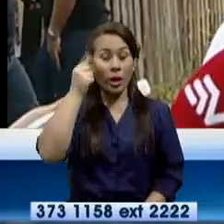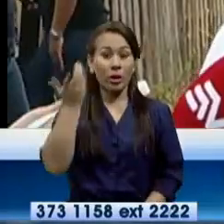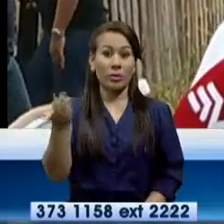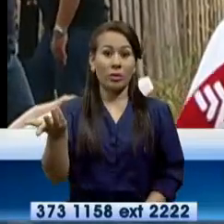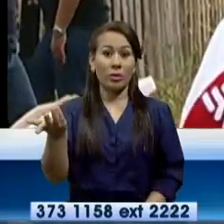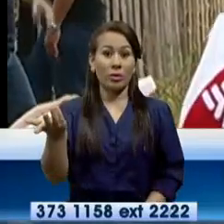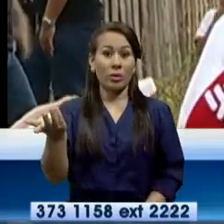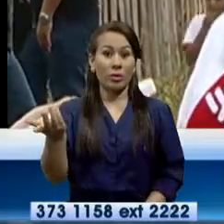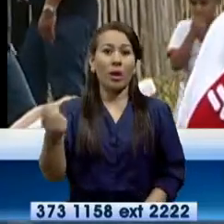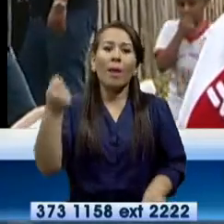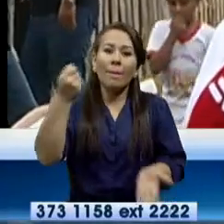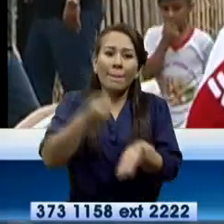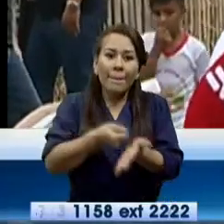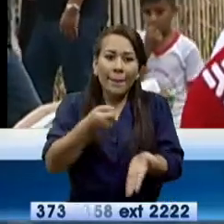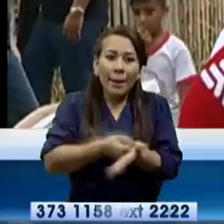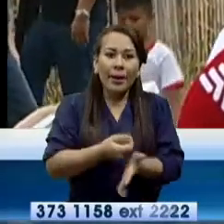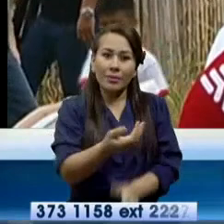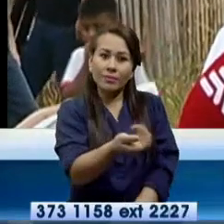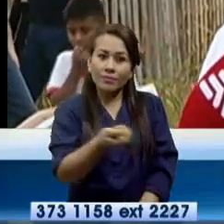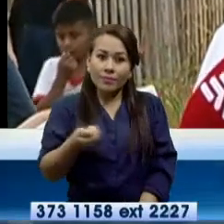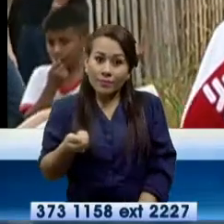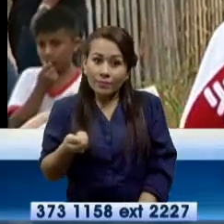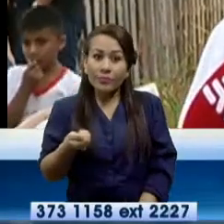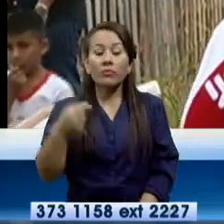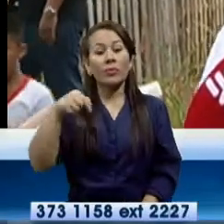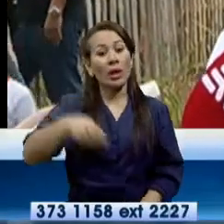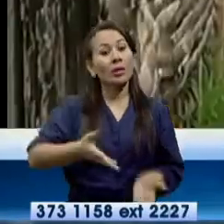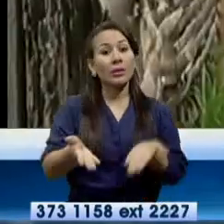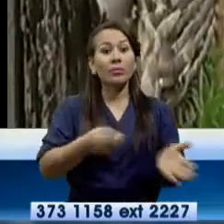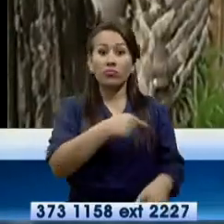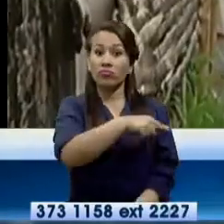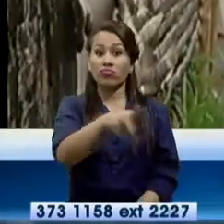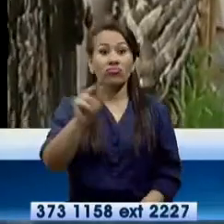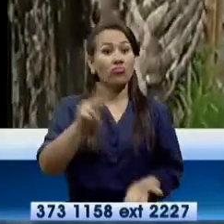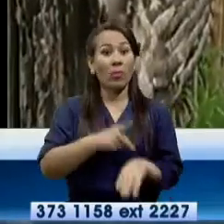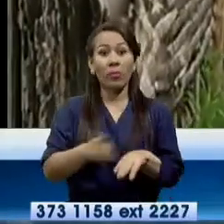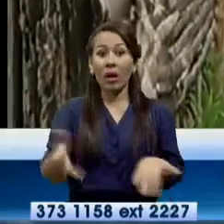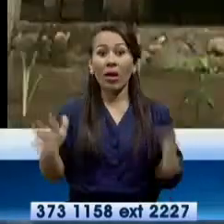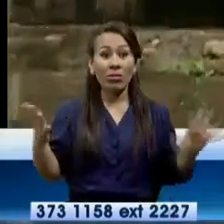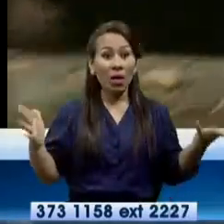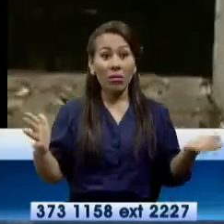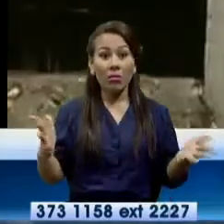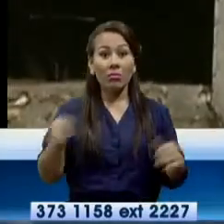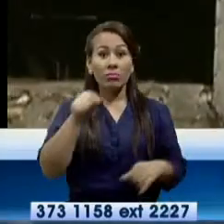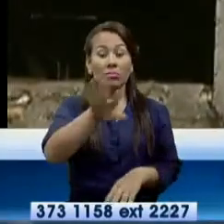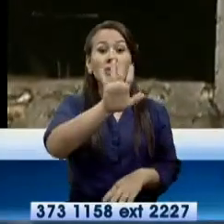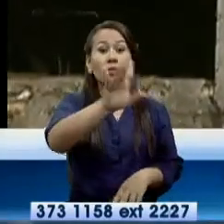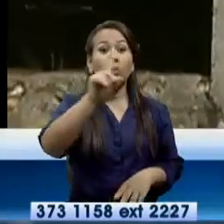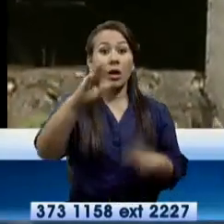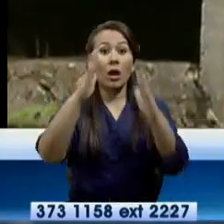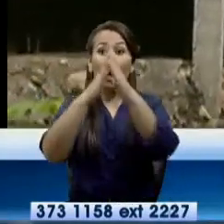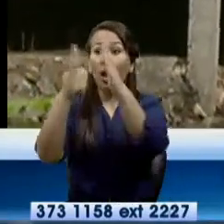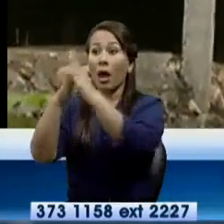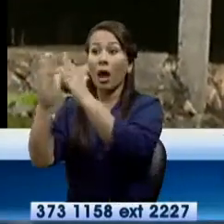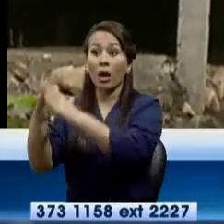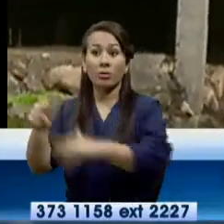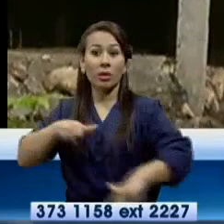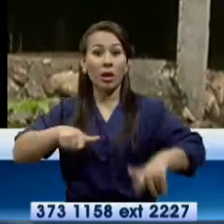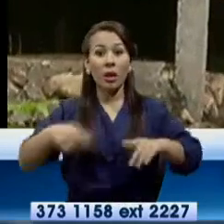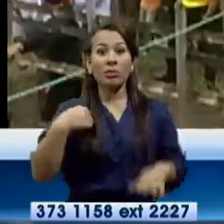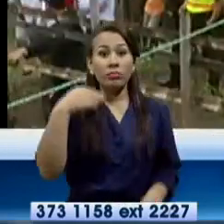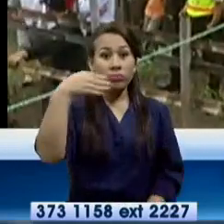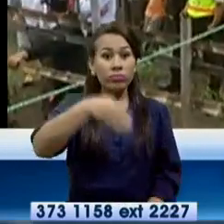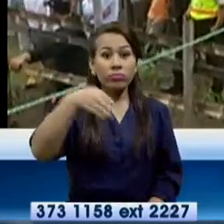los recursos que debería percibir por el servicio que le debería brindar. Son 51 viviendas visitadas durante la diligencia de este